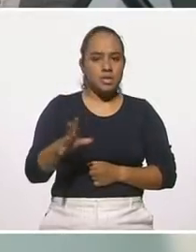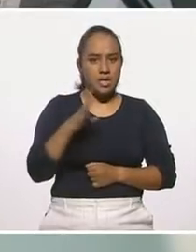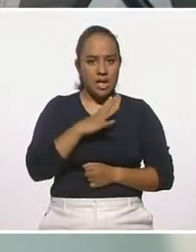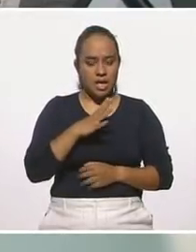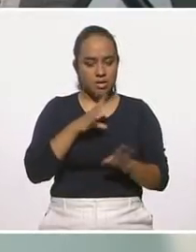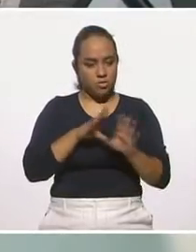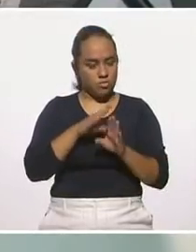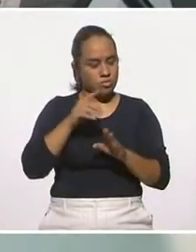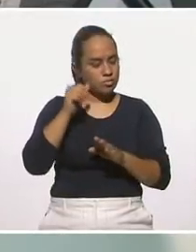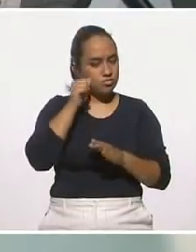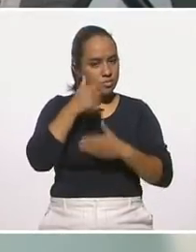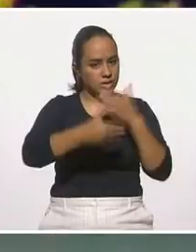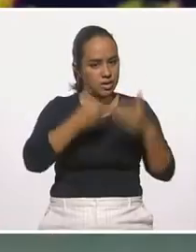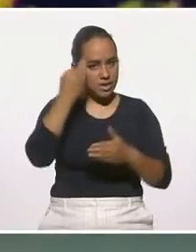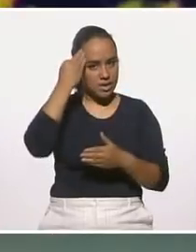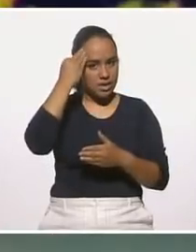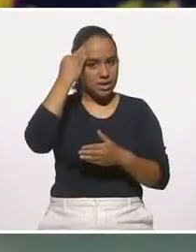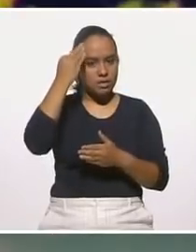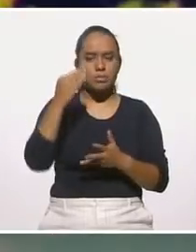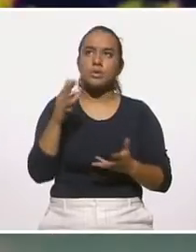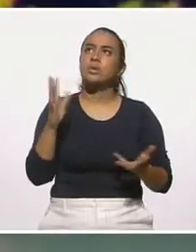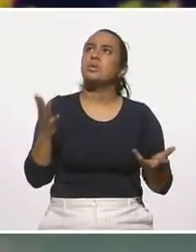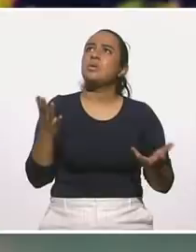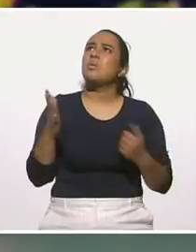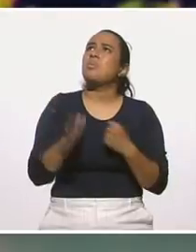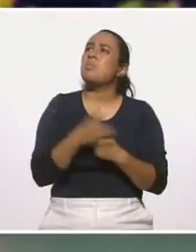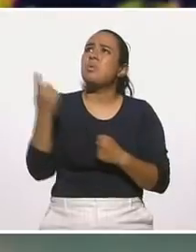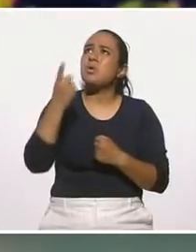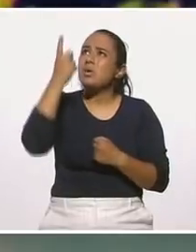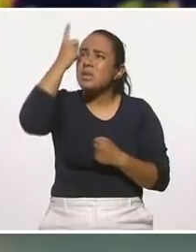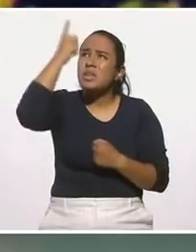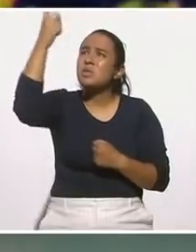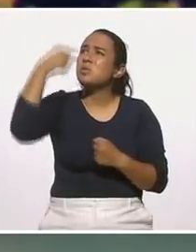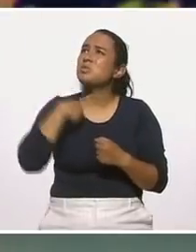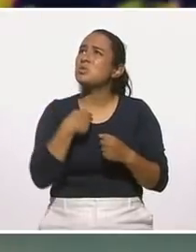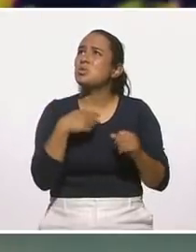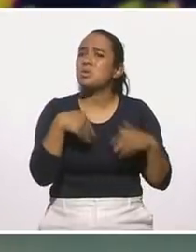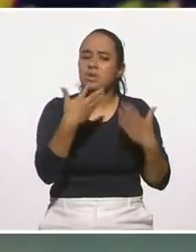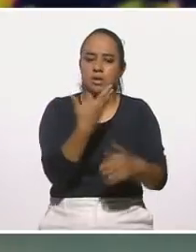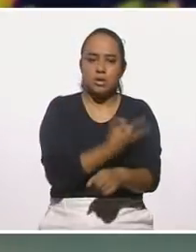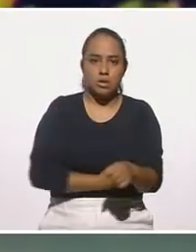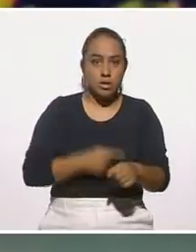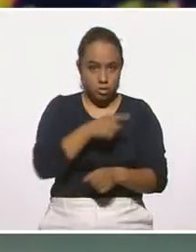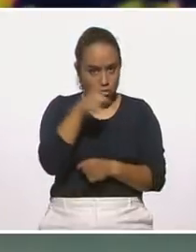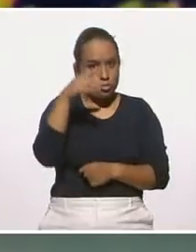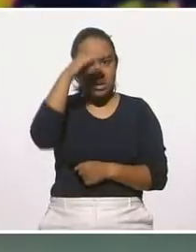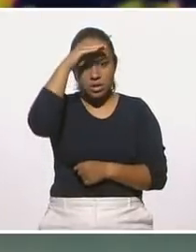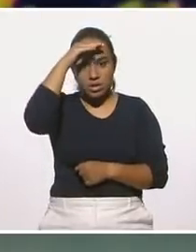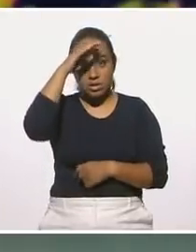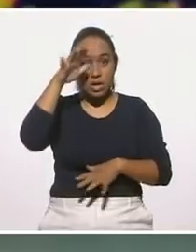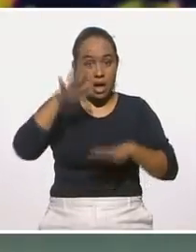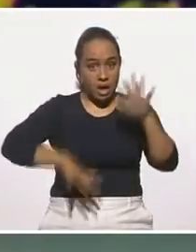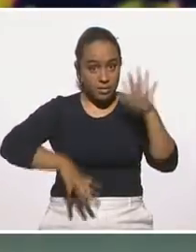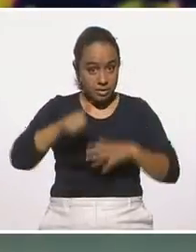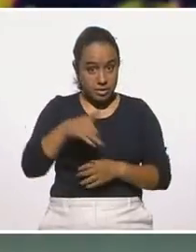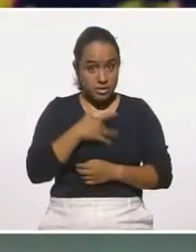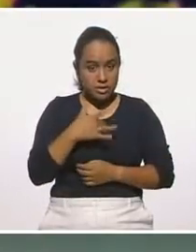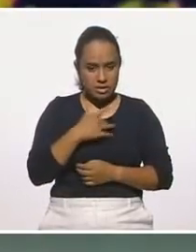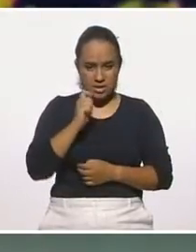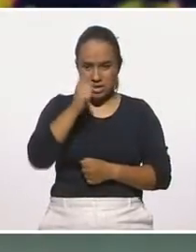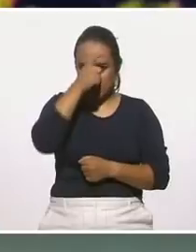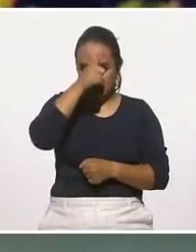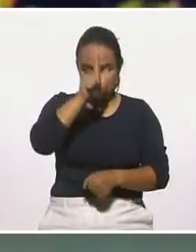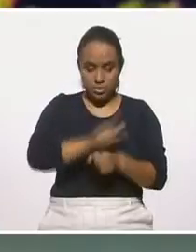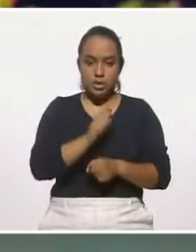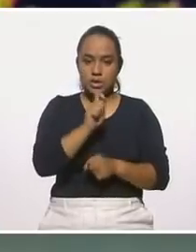adaptativo a lo largo del tiempo, ese adaptativo, en donde dices, no, ¿por qué Dios? ¿por qué voy a llegar tarde? Y reflexionen. Cuando tenemos esa parte, esa parte espiritual